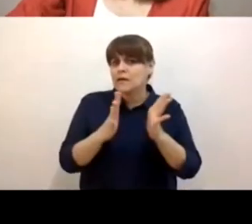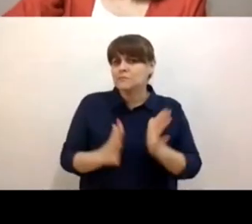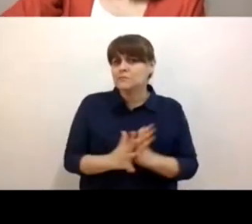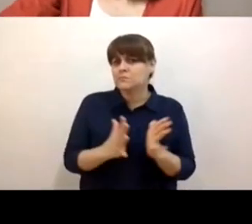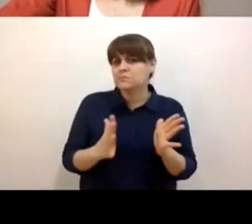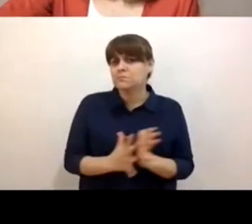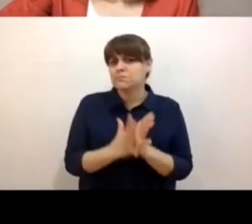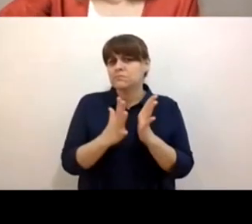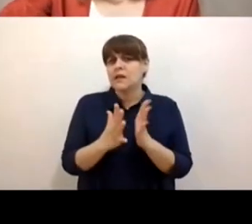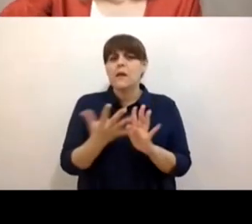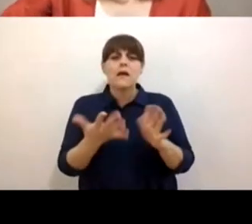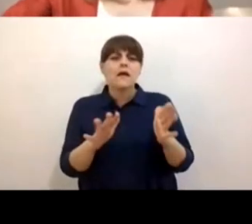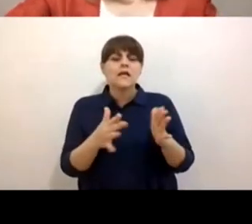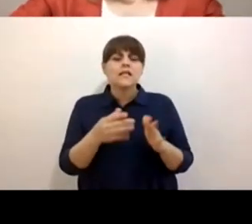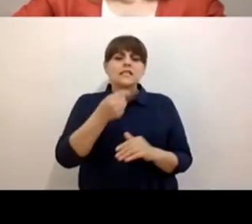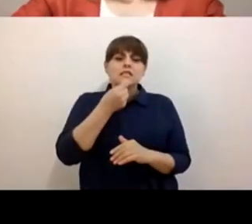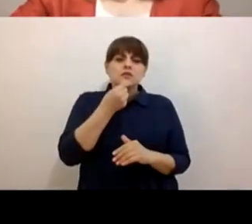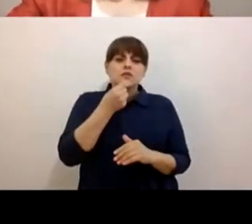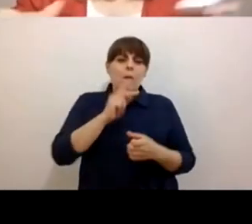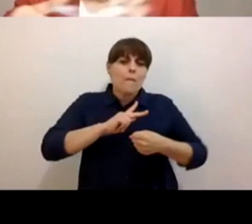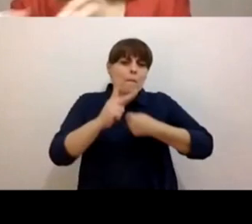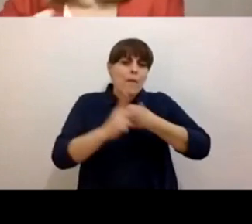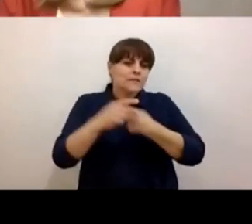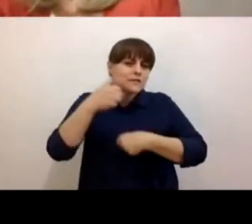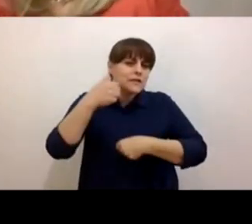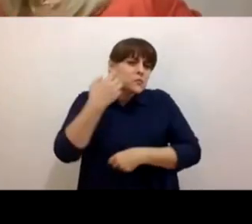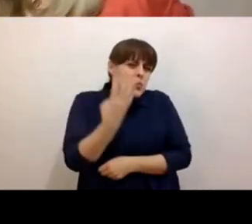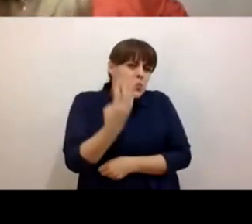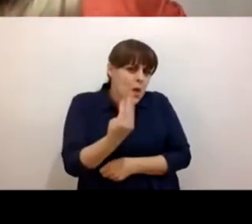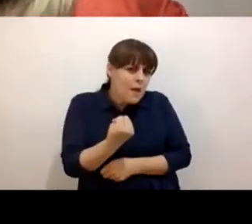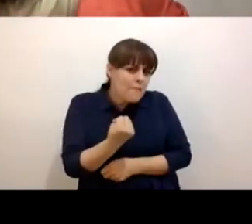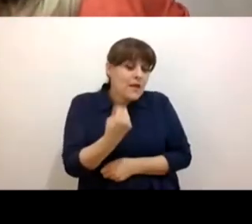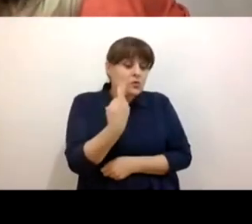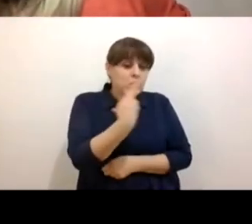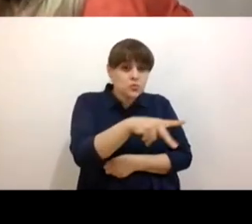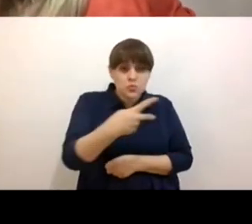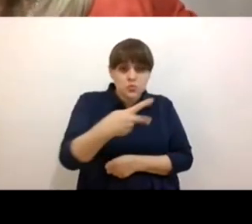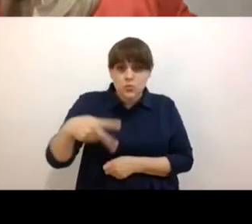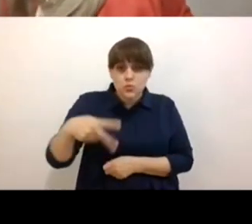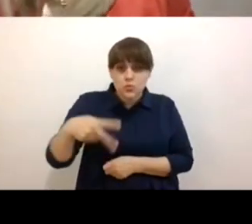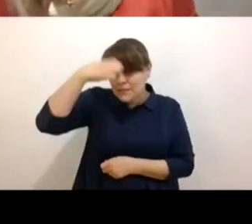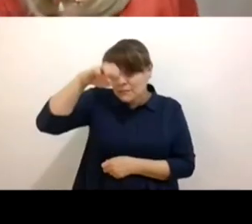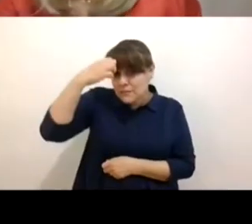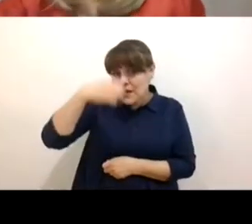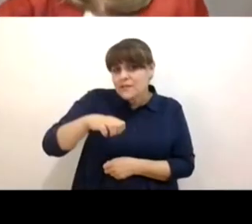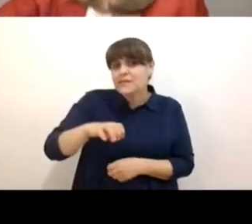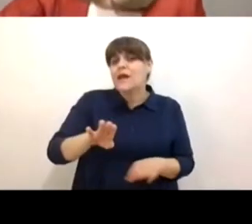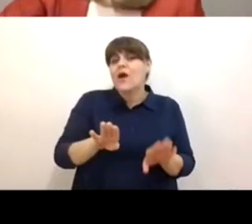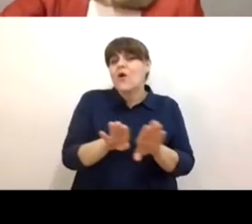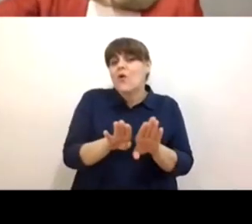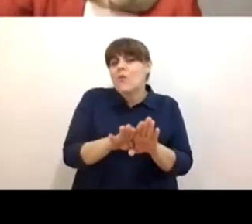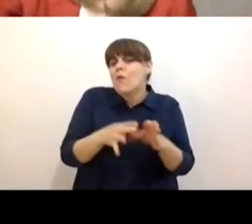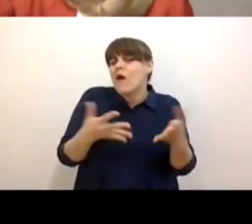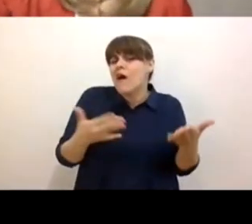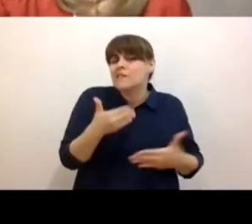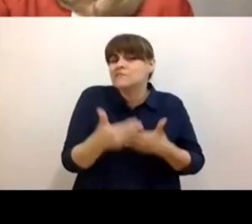niños de nueve países a respeto de sus experiencias, sus pérdidas, pero también